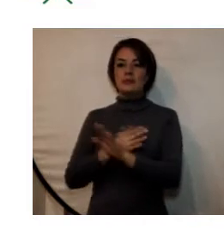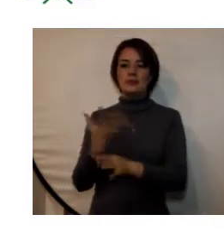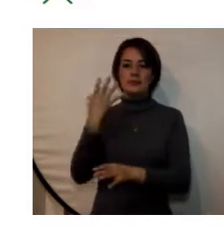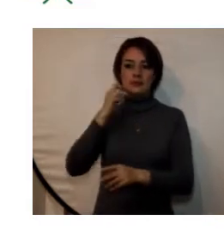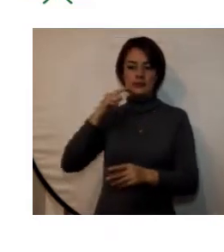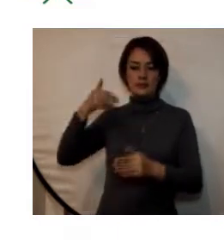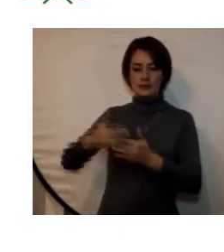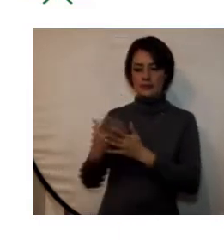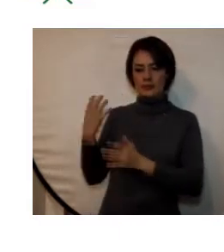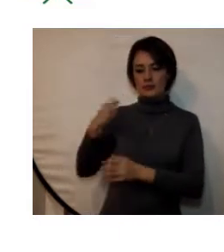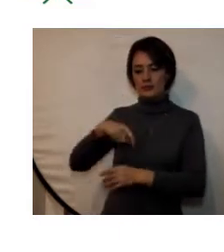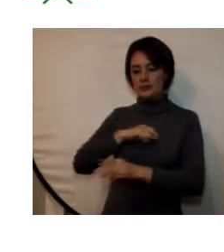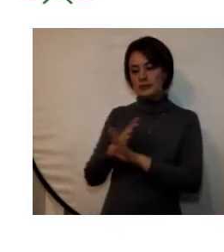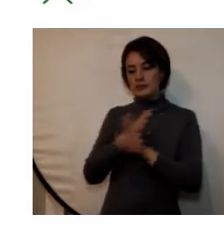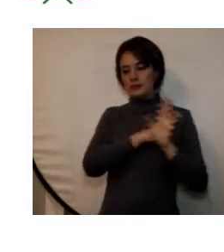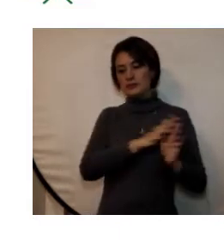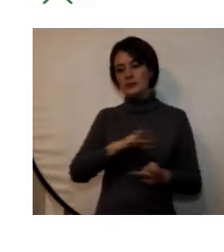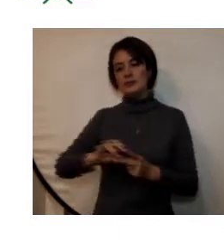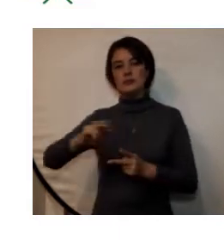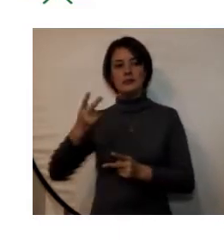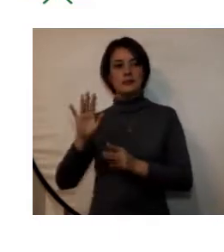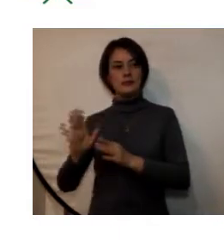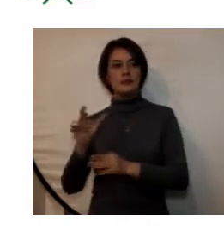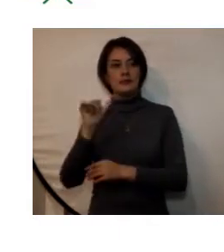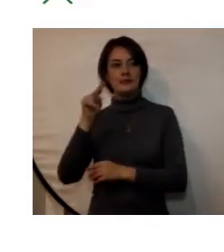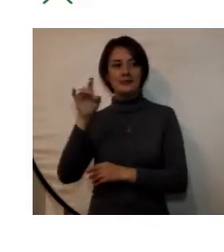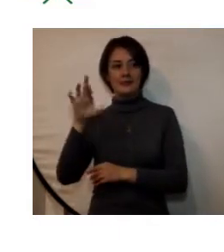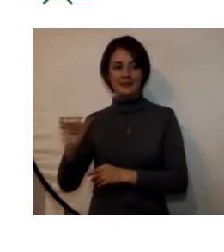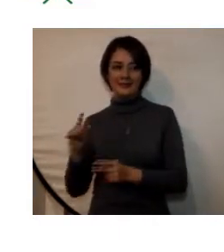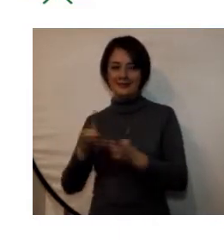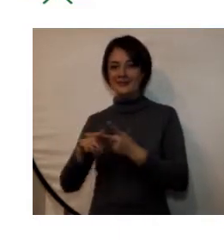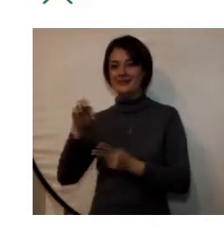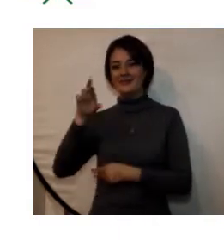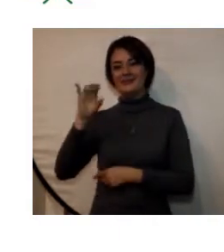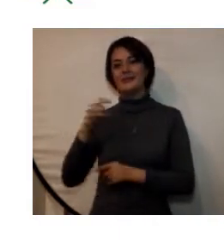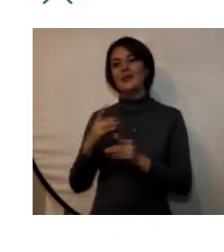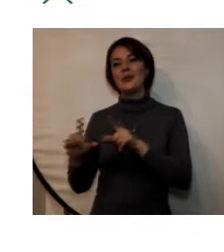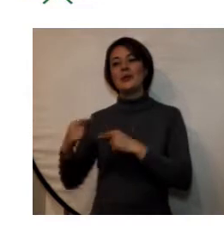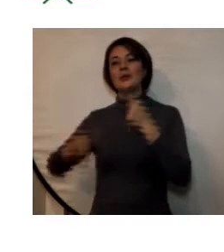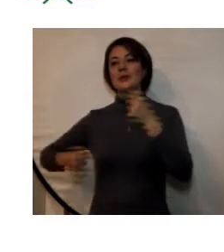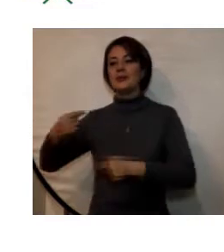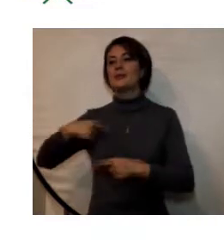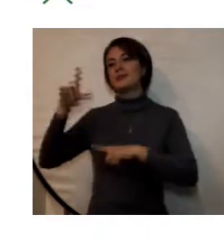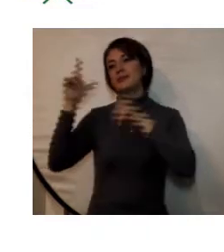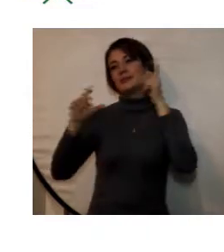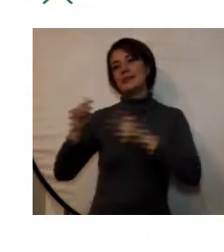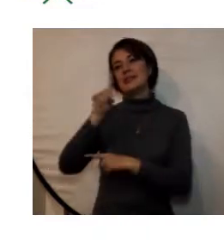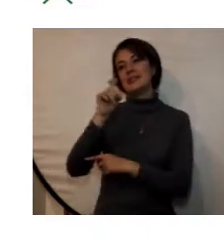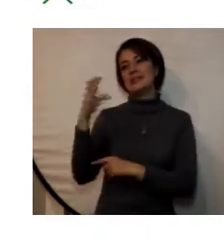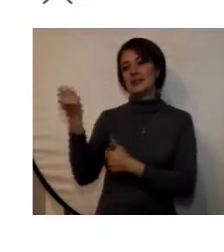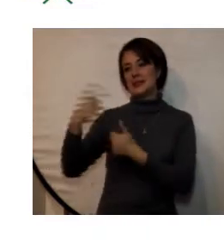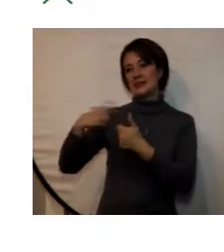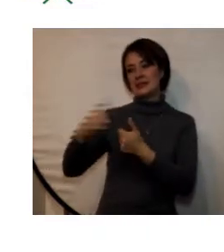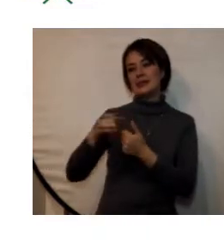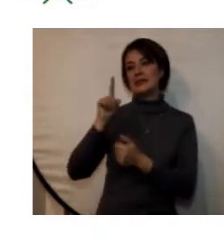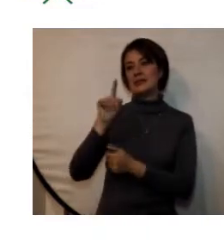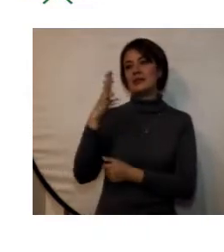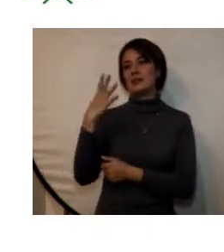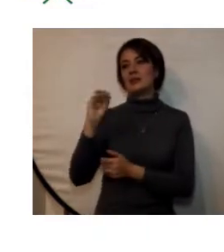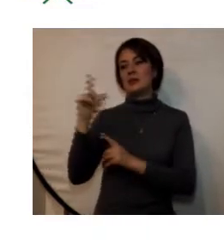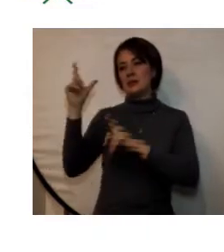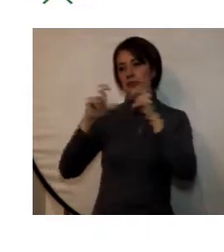la exposición naturaleza aparente del artista Sandra Pertuz un concurso fotográfico con la participación de 60 concursantes con más de 150